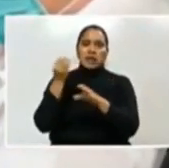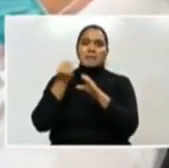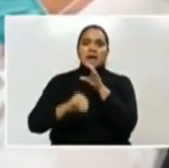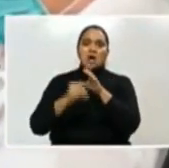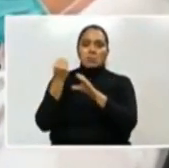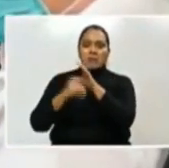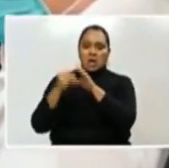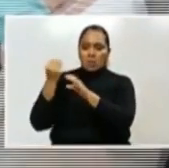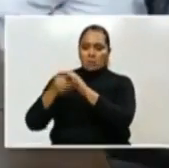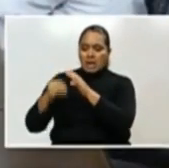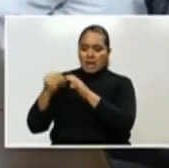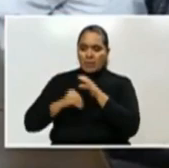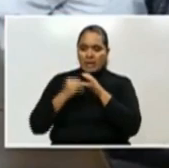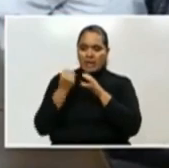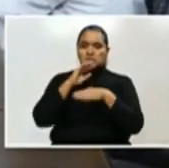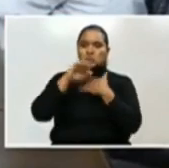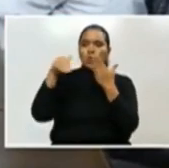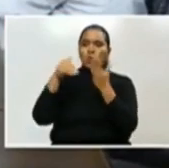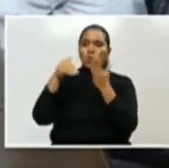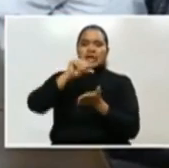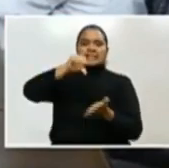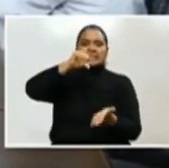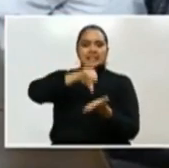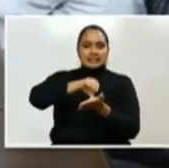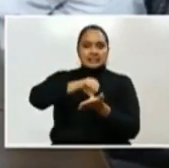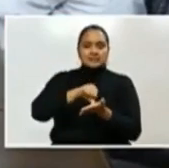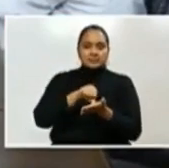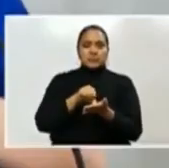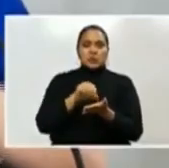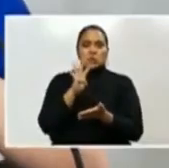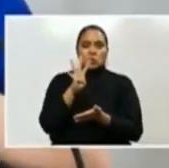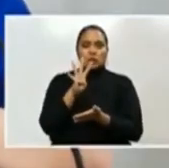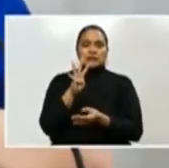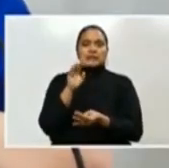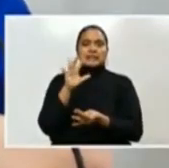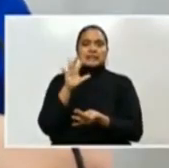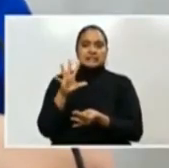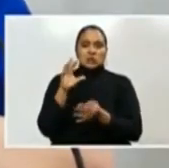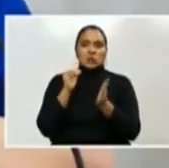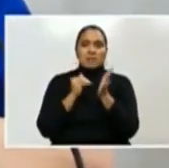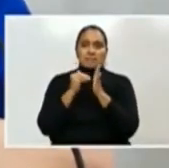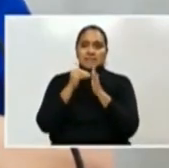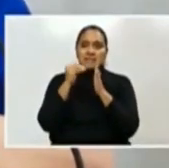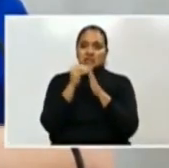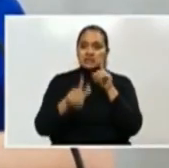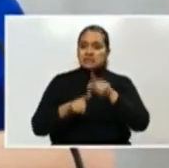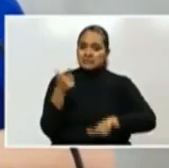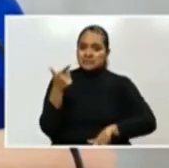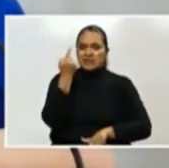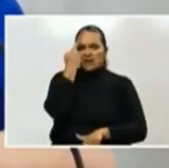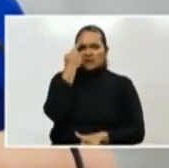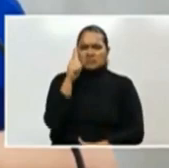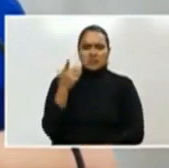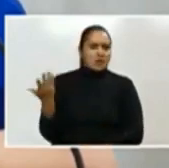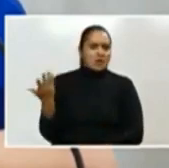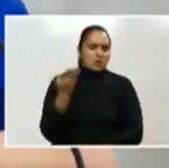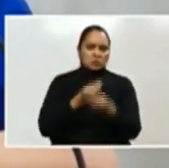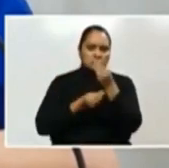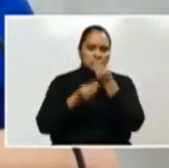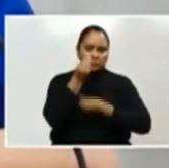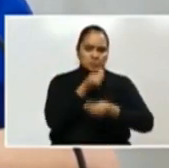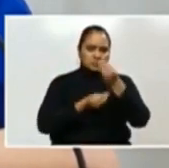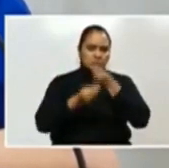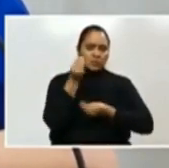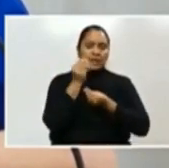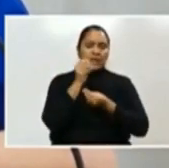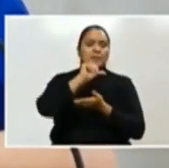355.4 millones de lempiras que corresponden para proveer de alimentos a